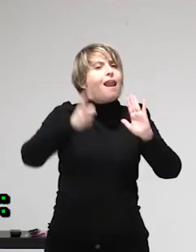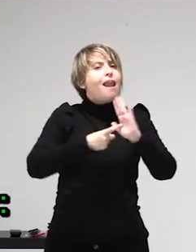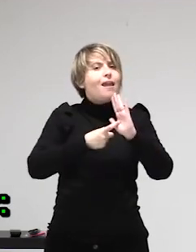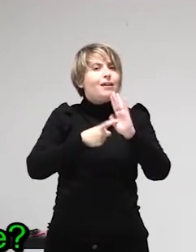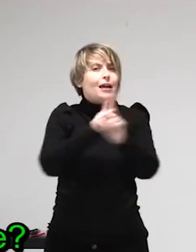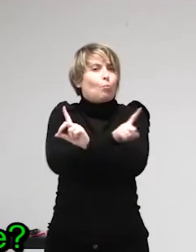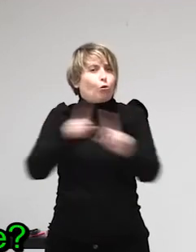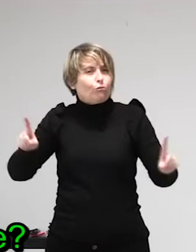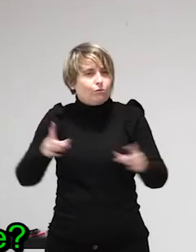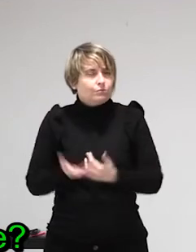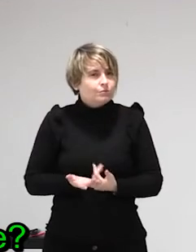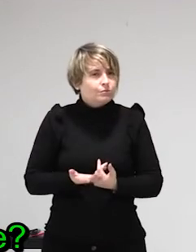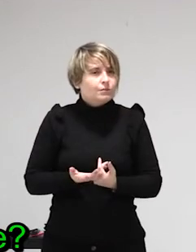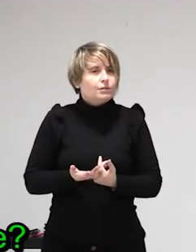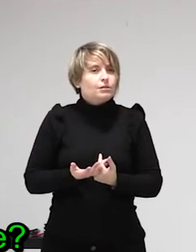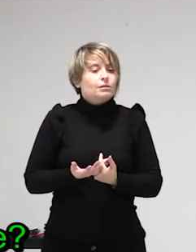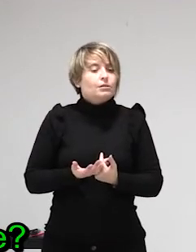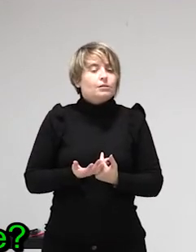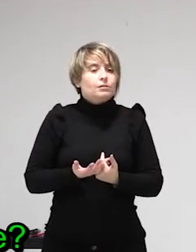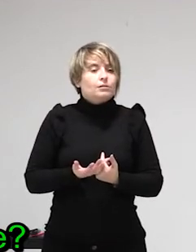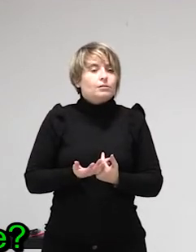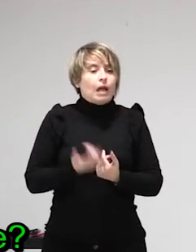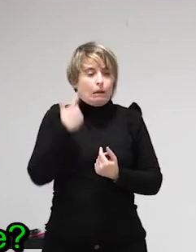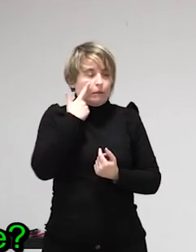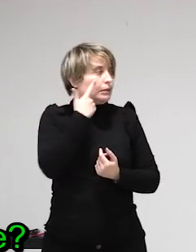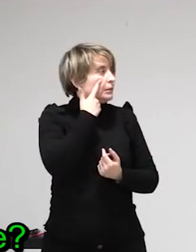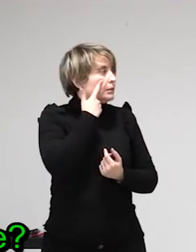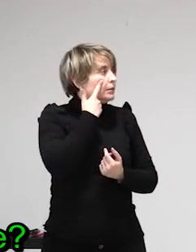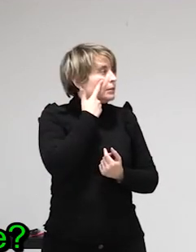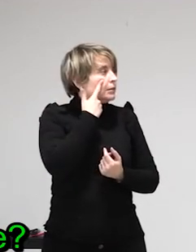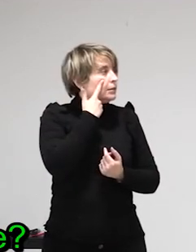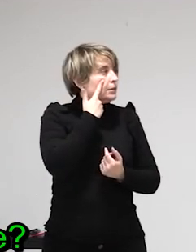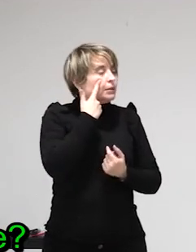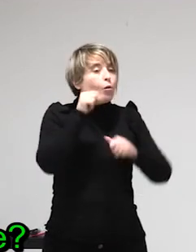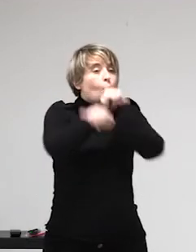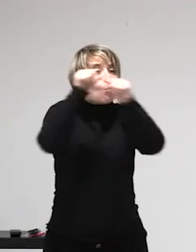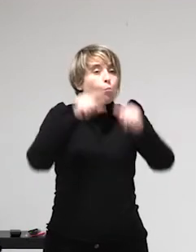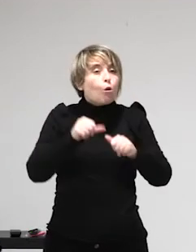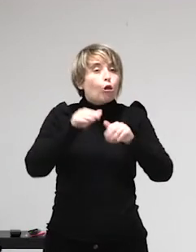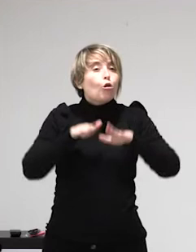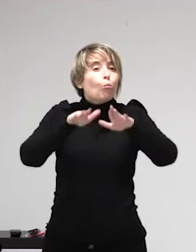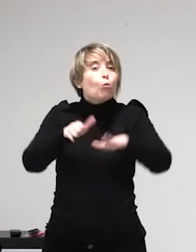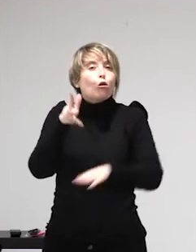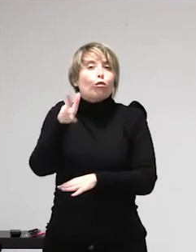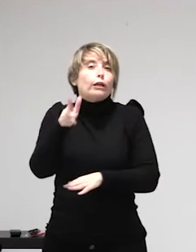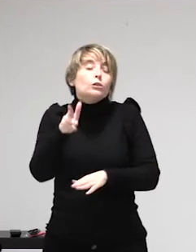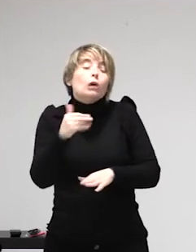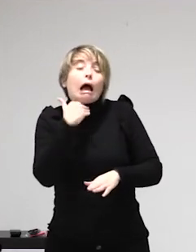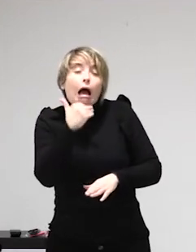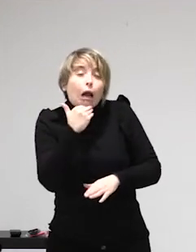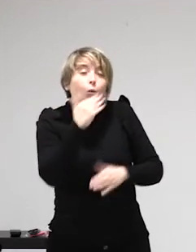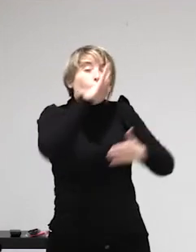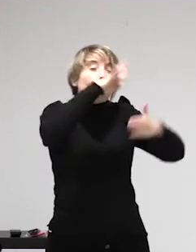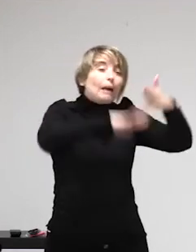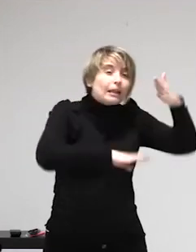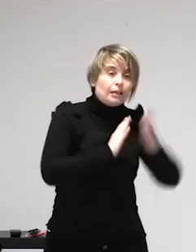a pisos y nuestras compañeras cada vez se quedan con menor clientela ¿vale? Para afrontar multas y para afrontar